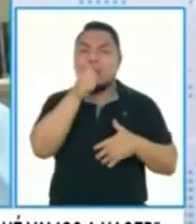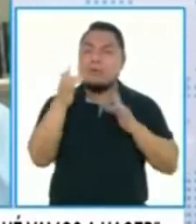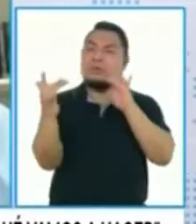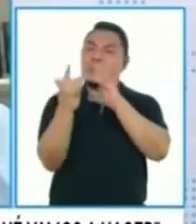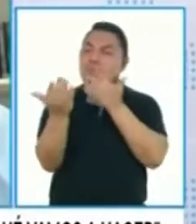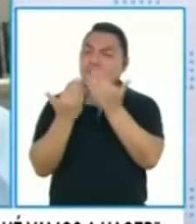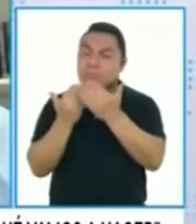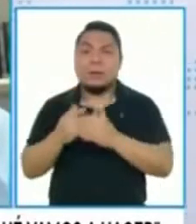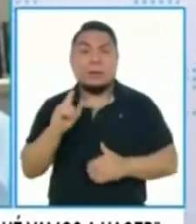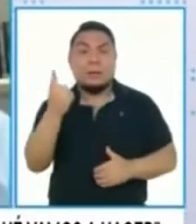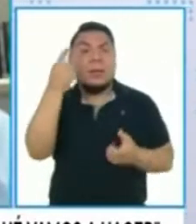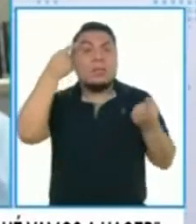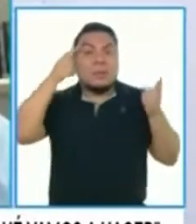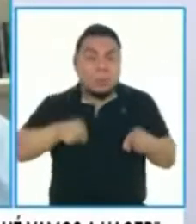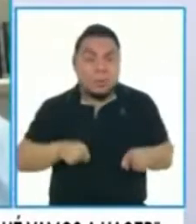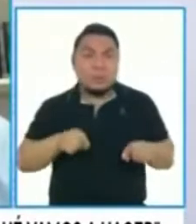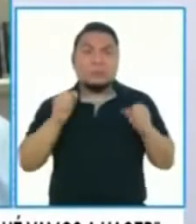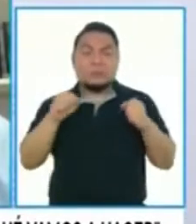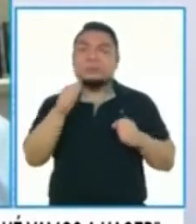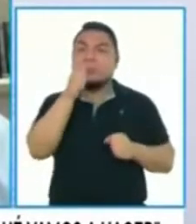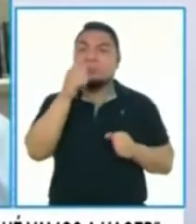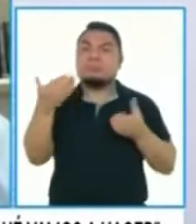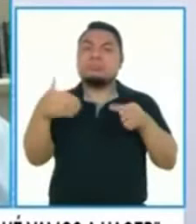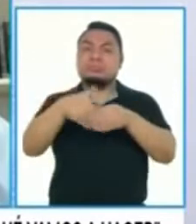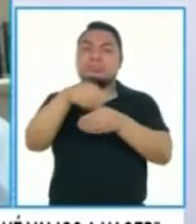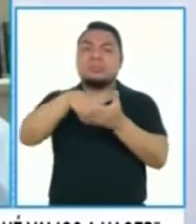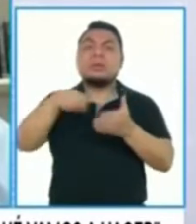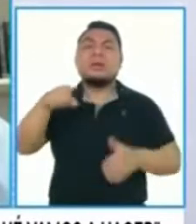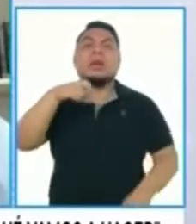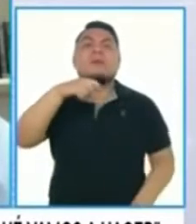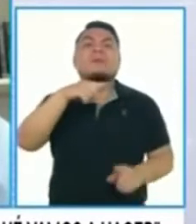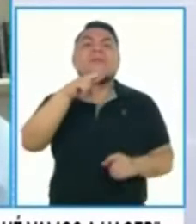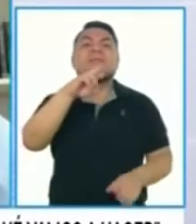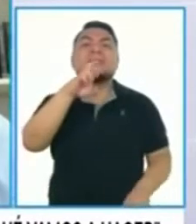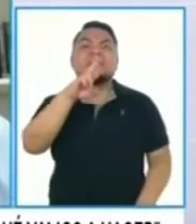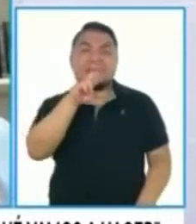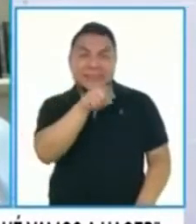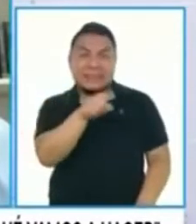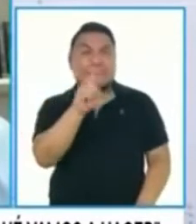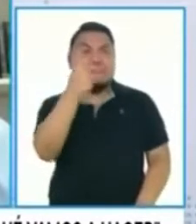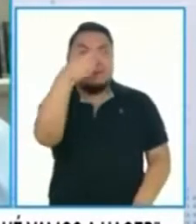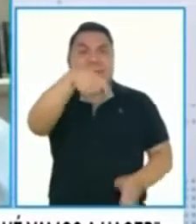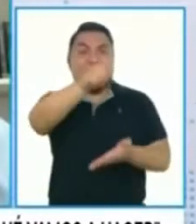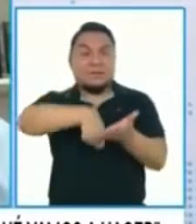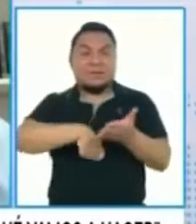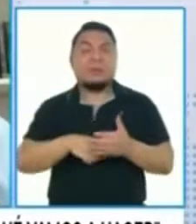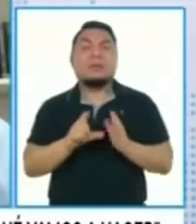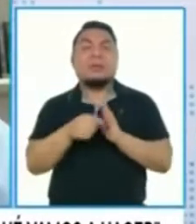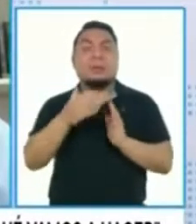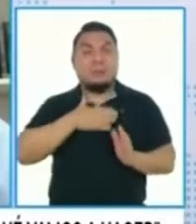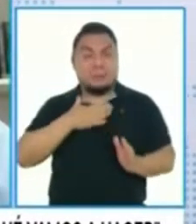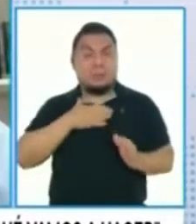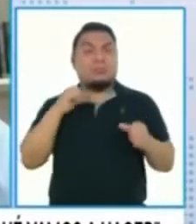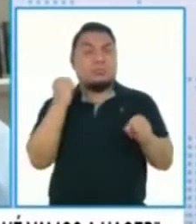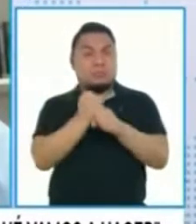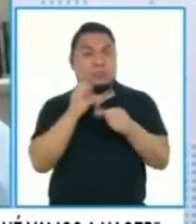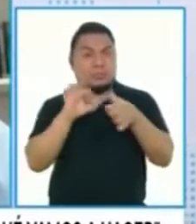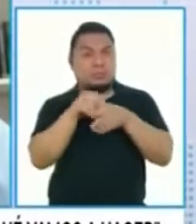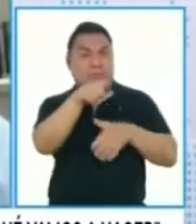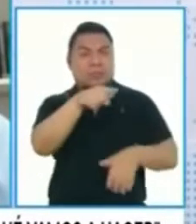De hecho, el primer acuerdo de confidencialidad se firmó con Pfizer. Pero no solo con Pfizer. En mi gestión se inició con Pfizer,